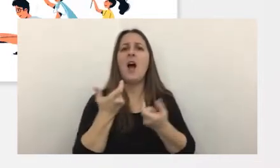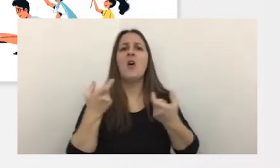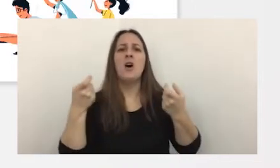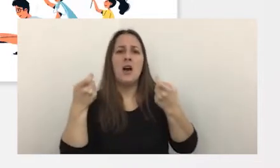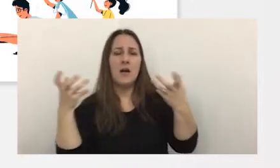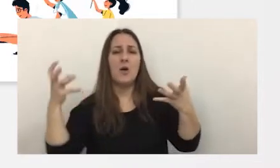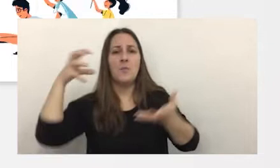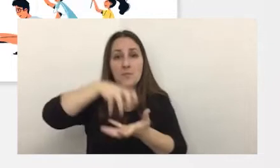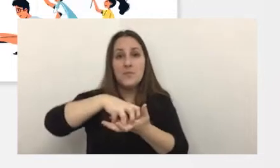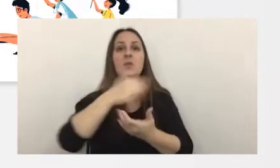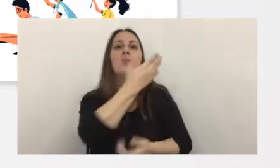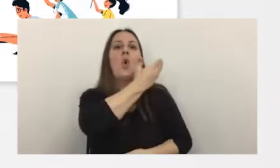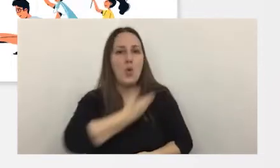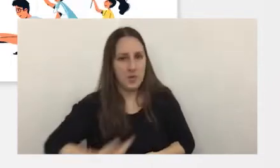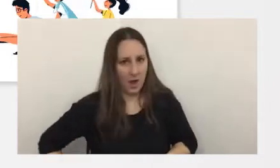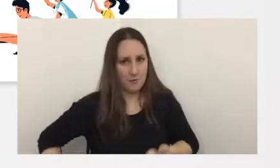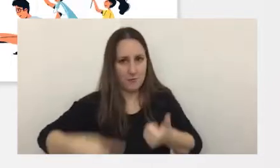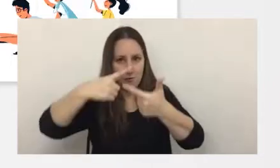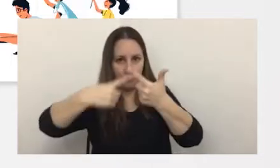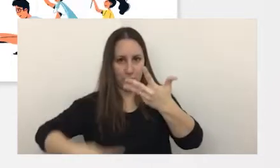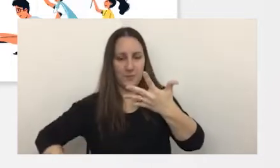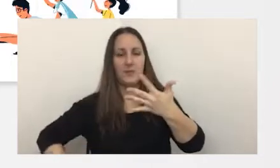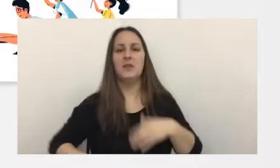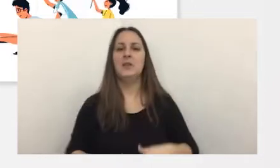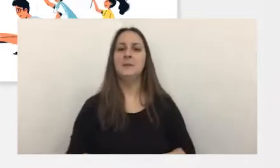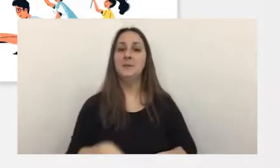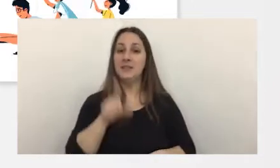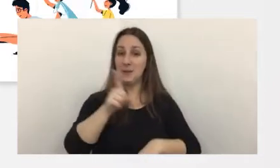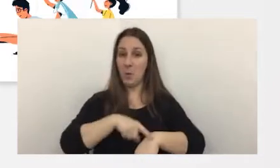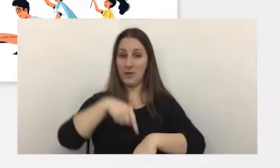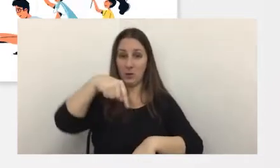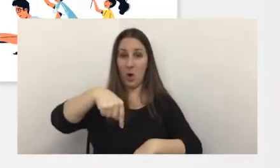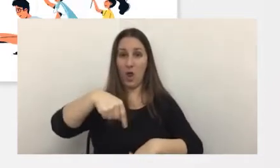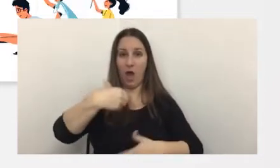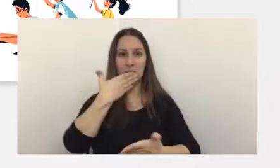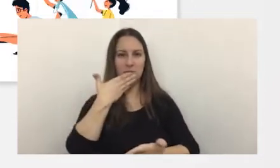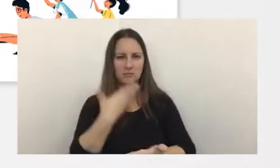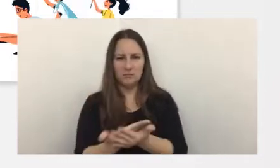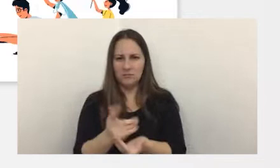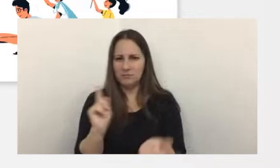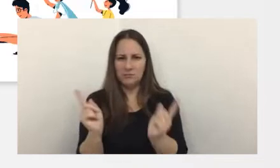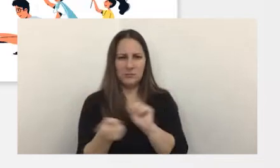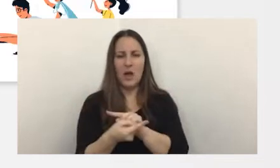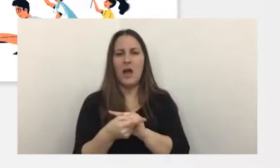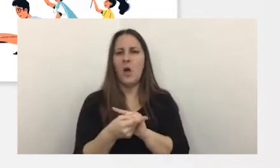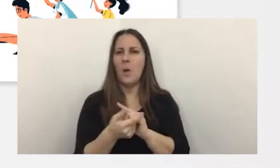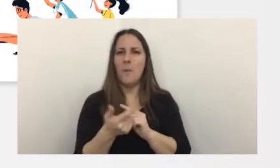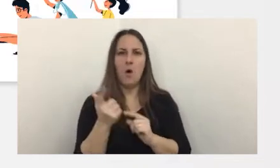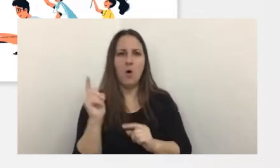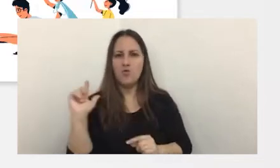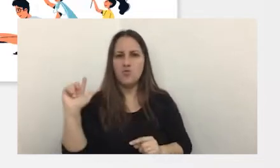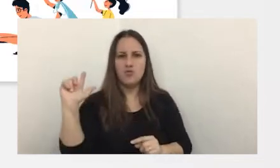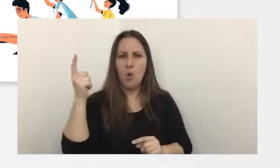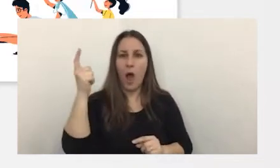gobiernos definitivamente esta instancia de alucinación invertida una alucinación es algo que no existe pero que nos